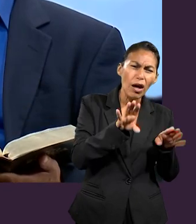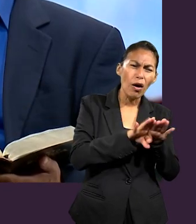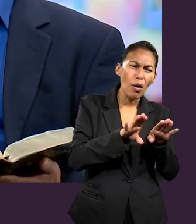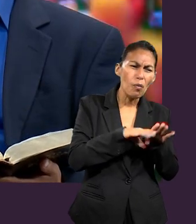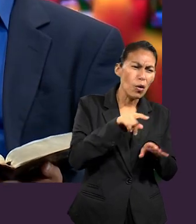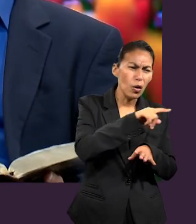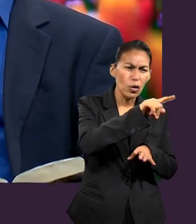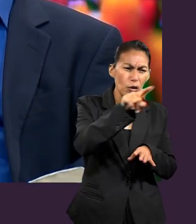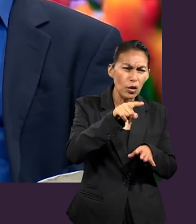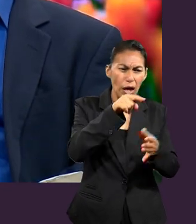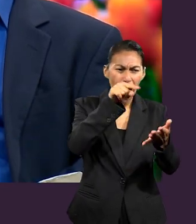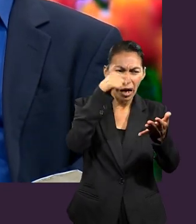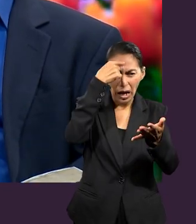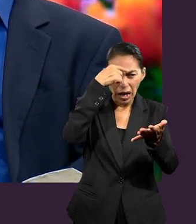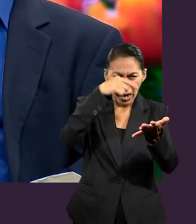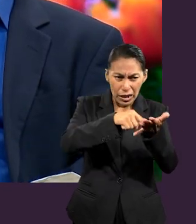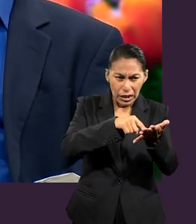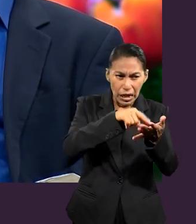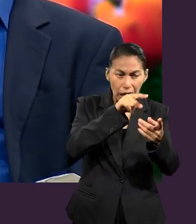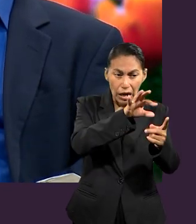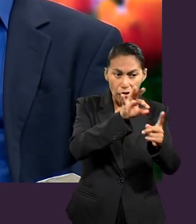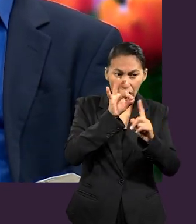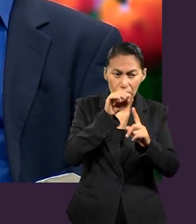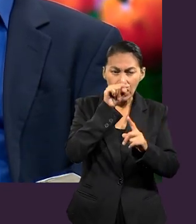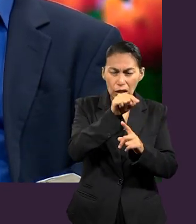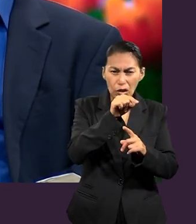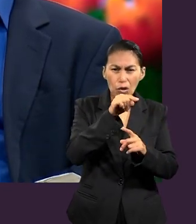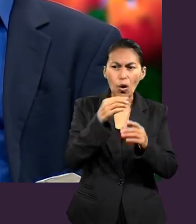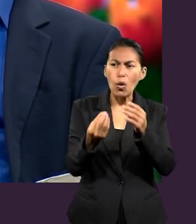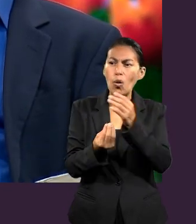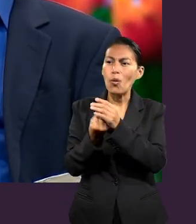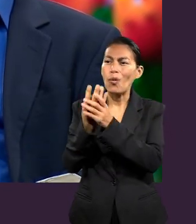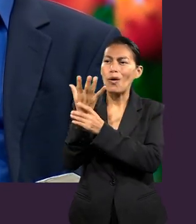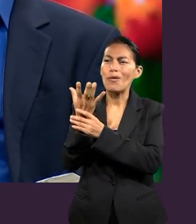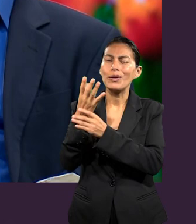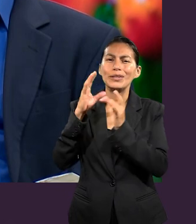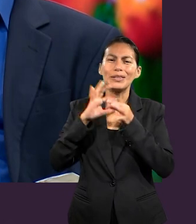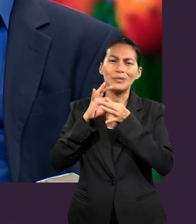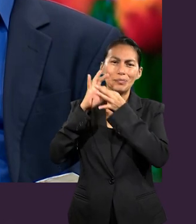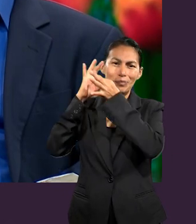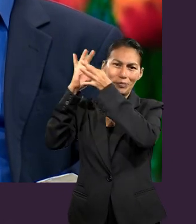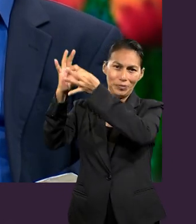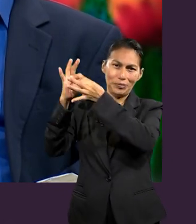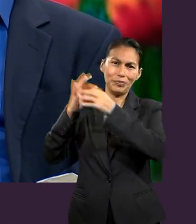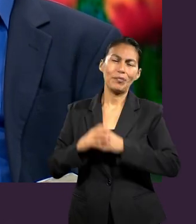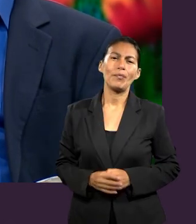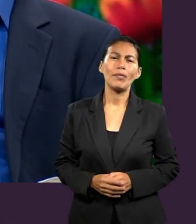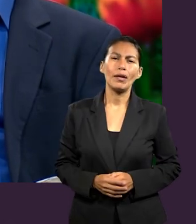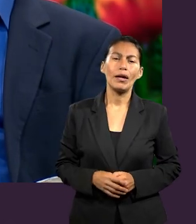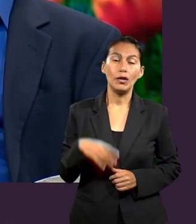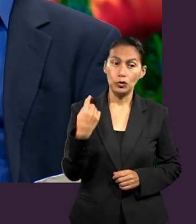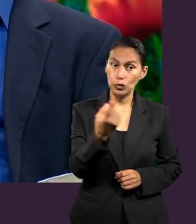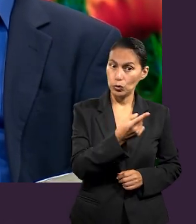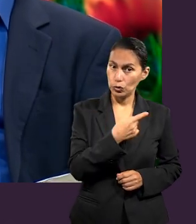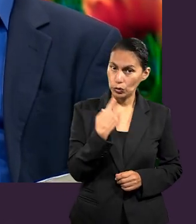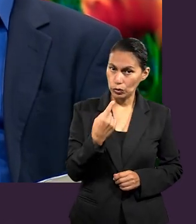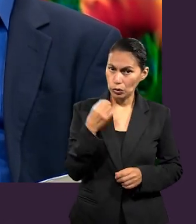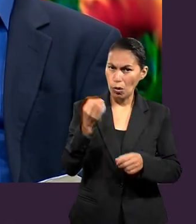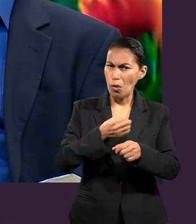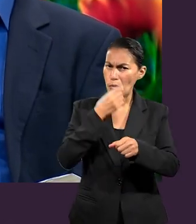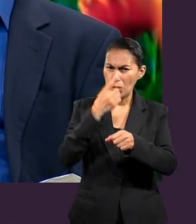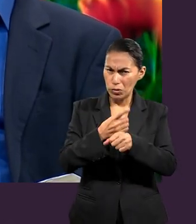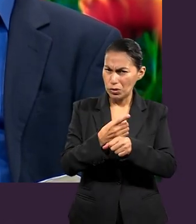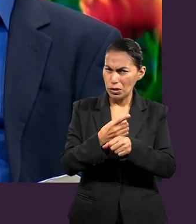creyentes de Efesios llegaron a ser miembros de una nueva fraternidad en Cristo Jesús. En este proceso, todos